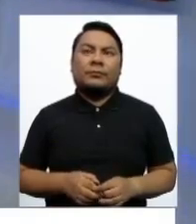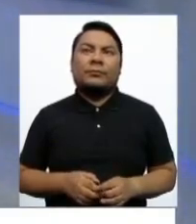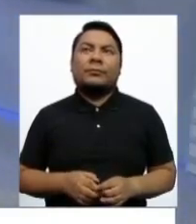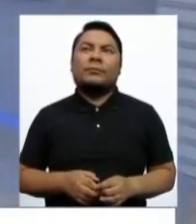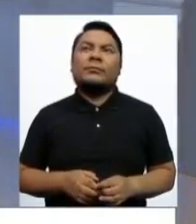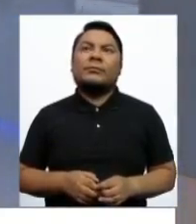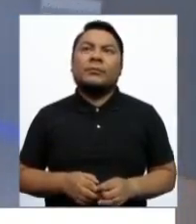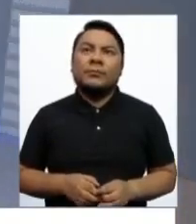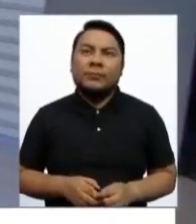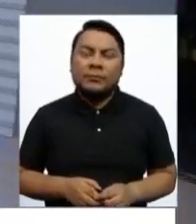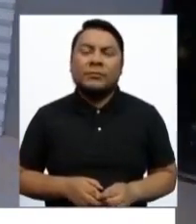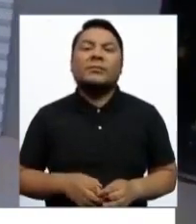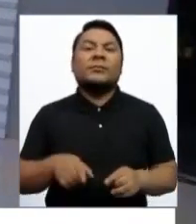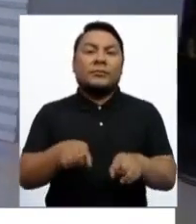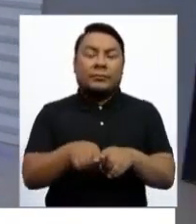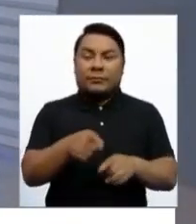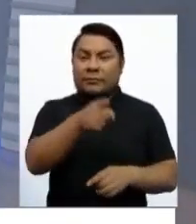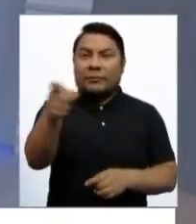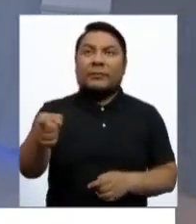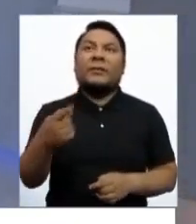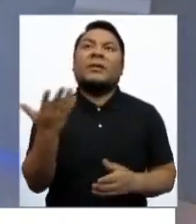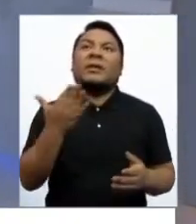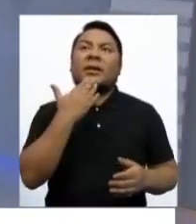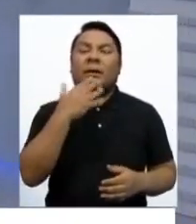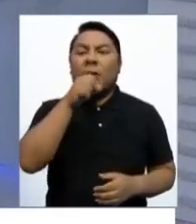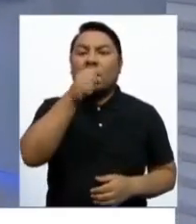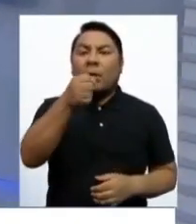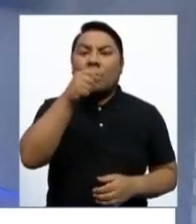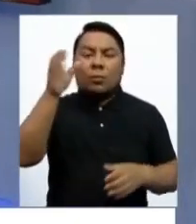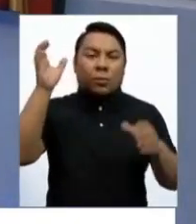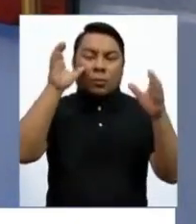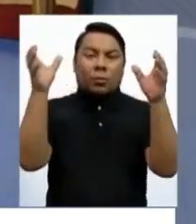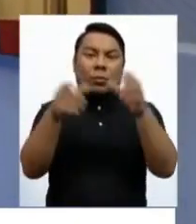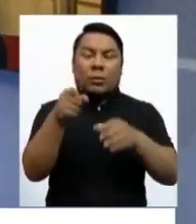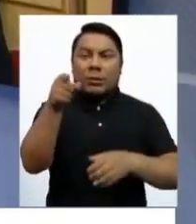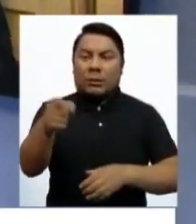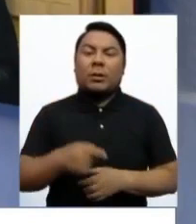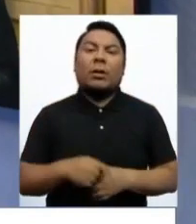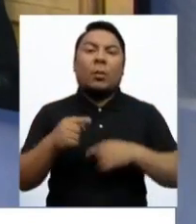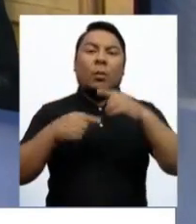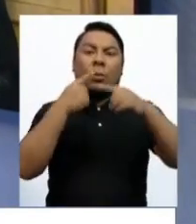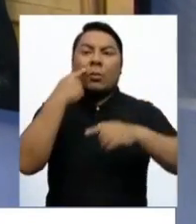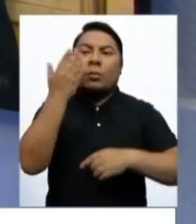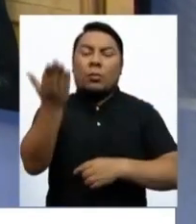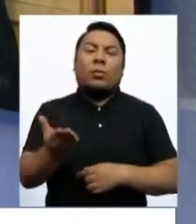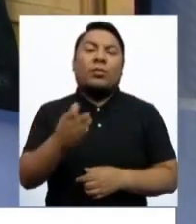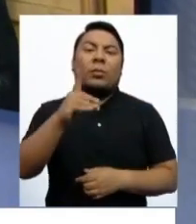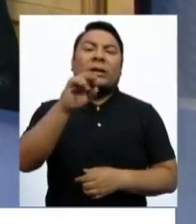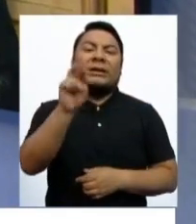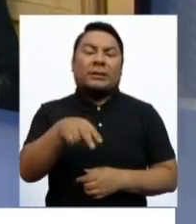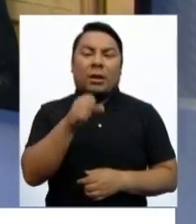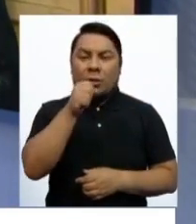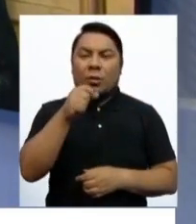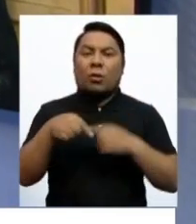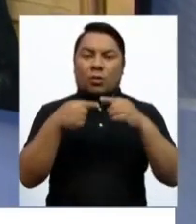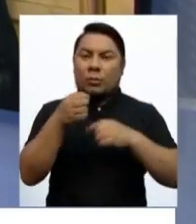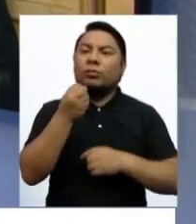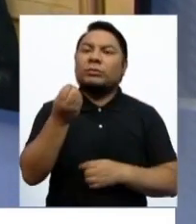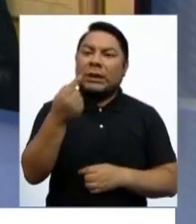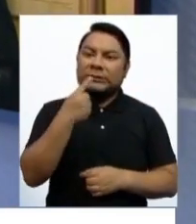Precisamente nos trasladamos a nuestro siempre tribulado Parlamento de la República con nuestro compañero Dín Cárdenas. ¿Cómo estás Dín?